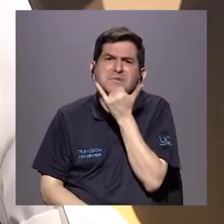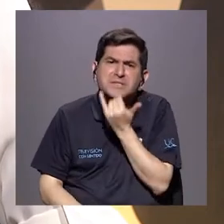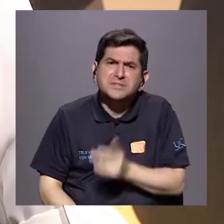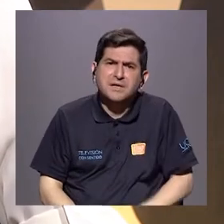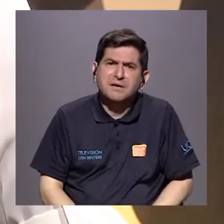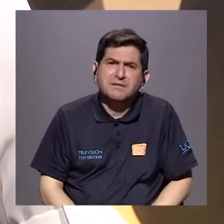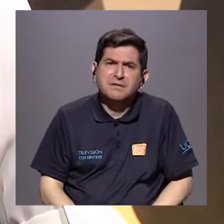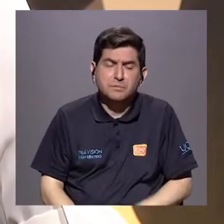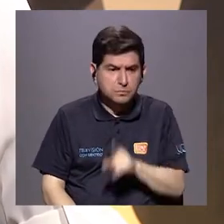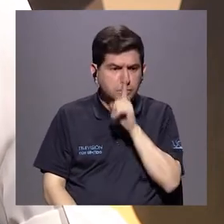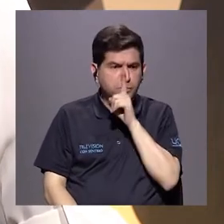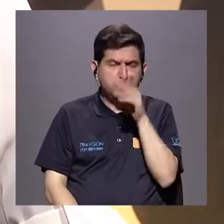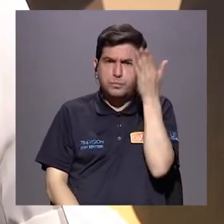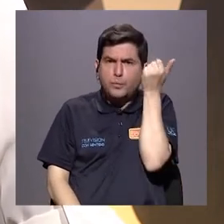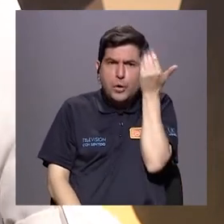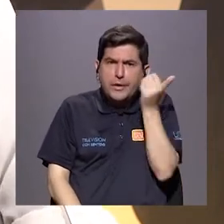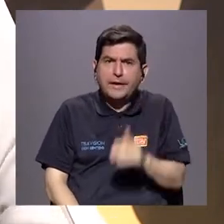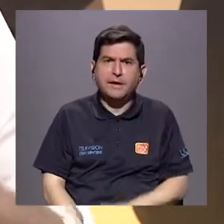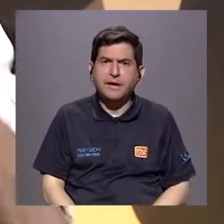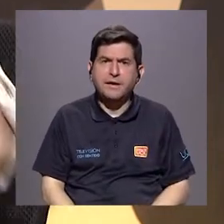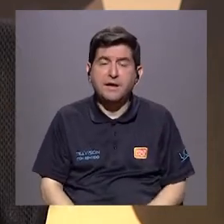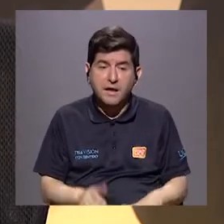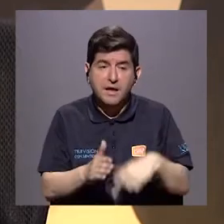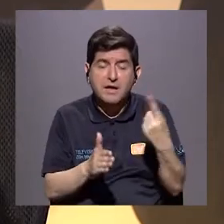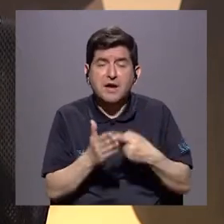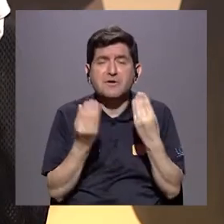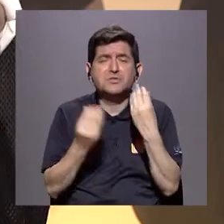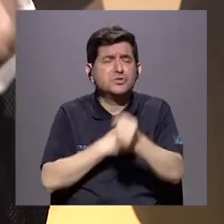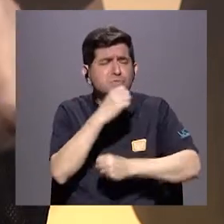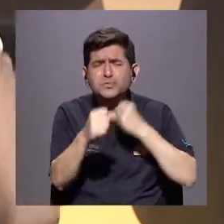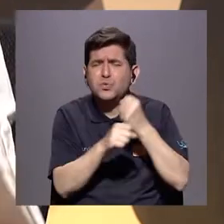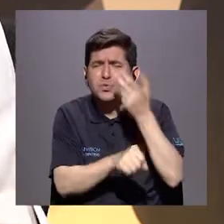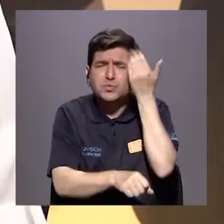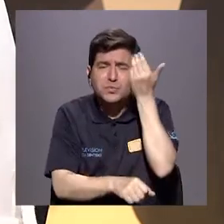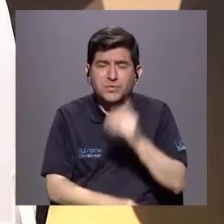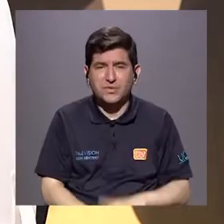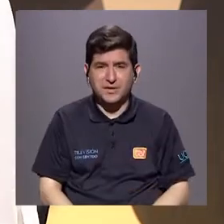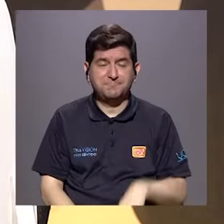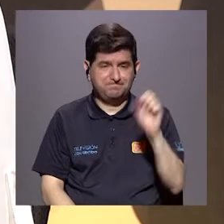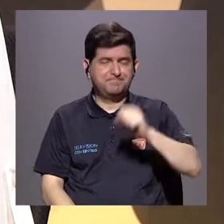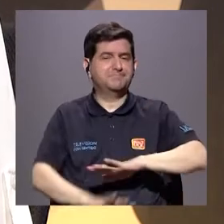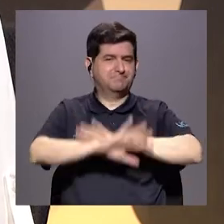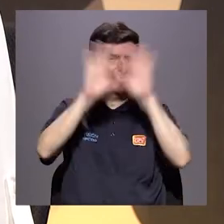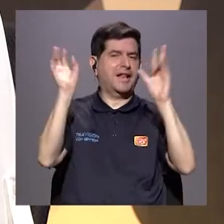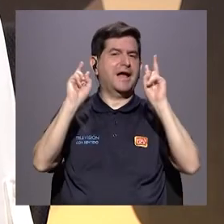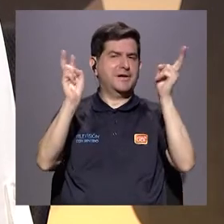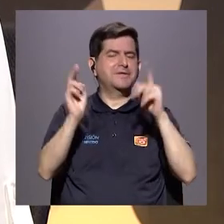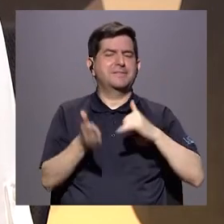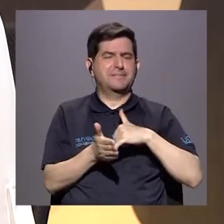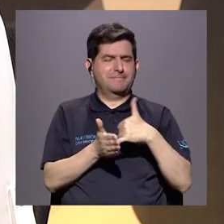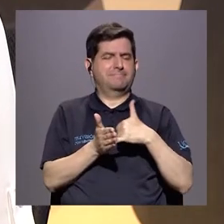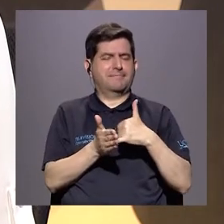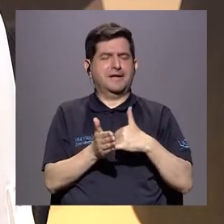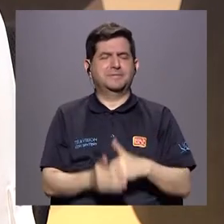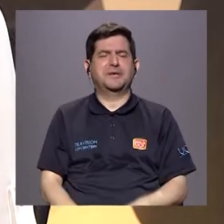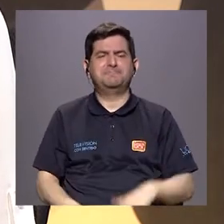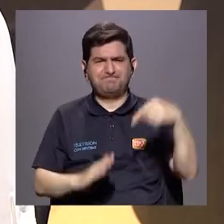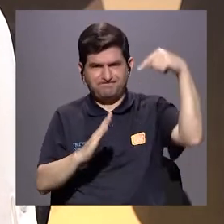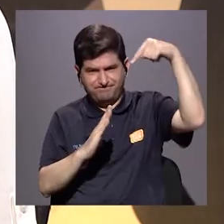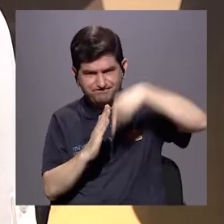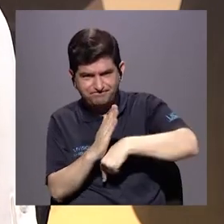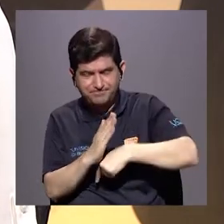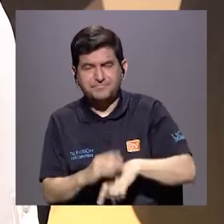sucede? ¿Por qué se guarda silencio? ¿Y por qué se guarda silencio a veces tantos años? Claro, ese es un tema muy delicado, muy grave